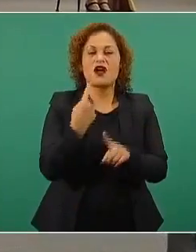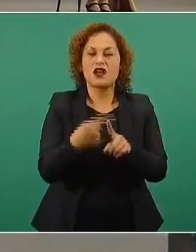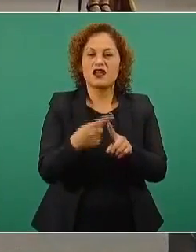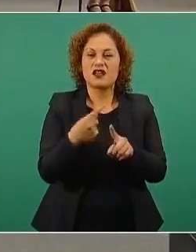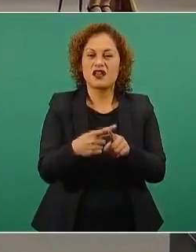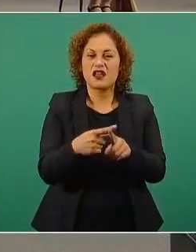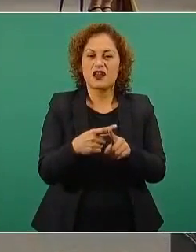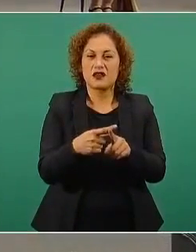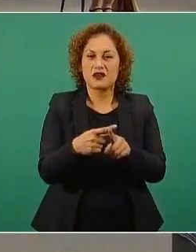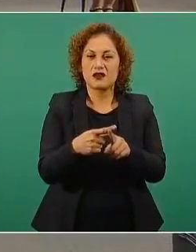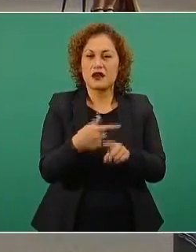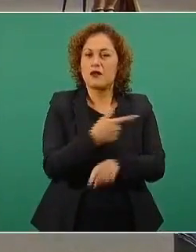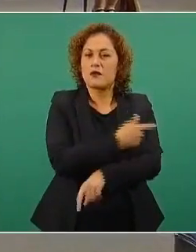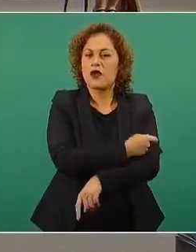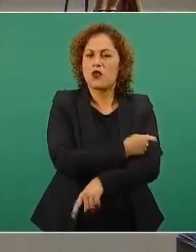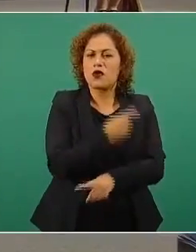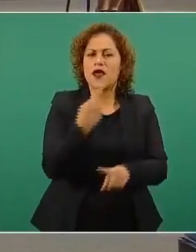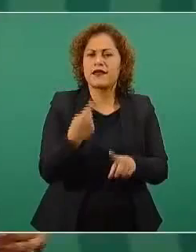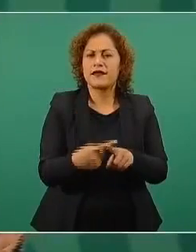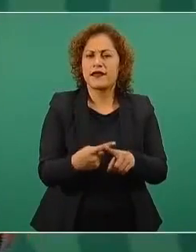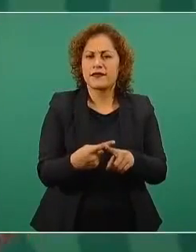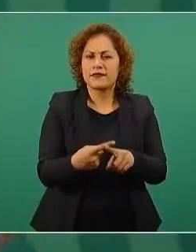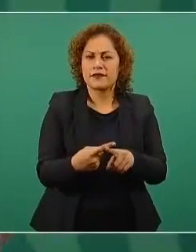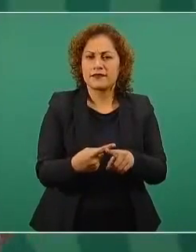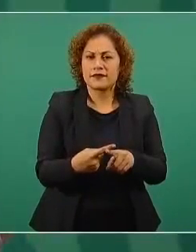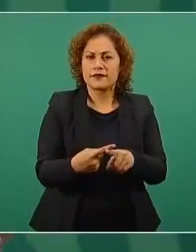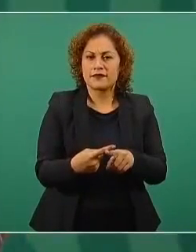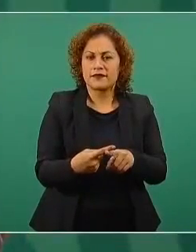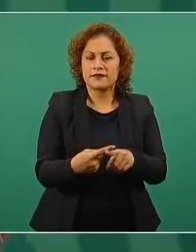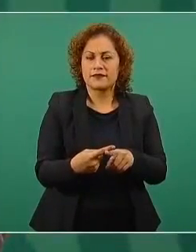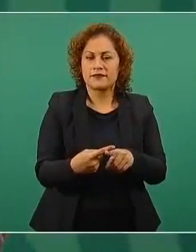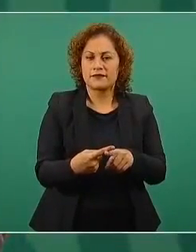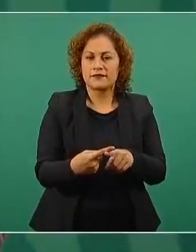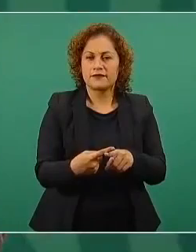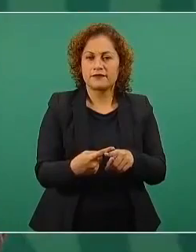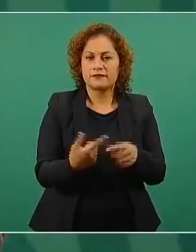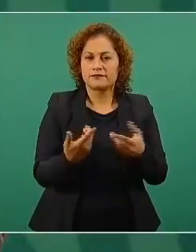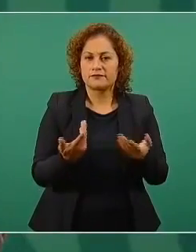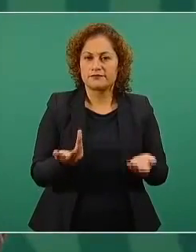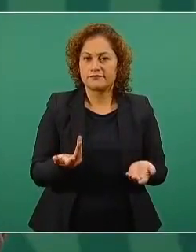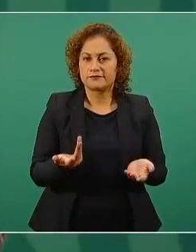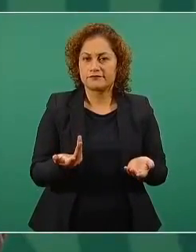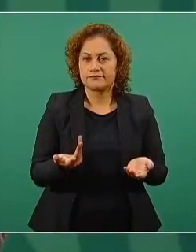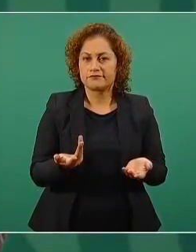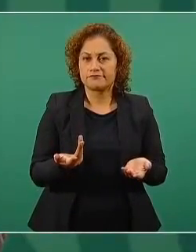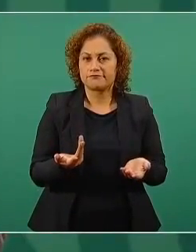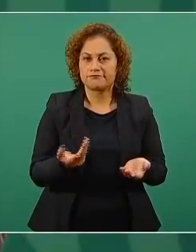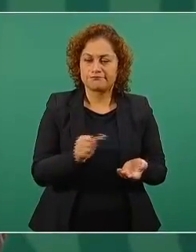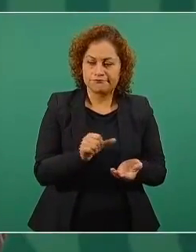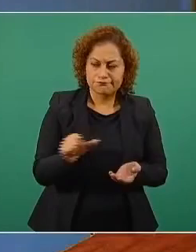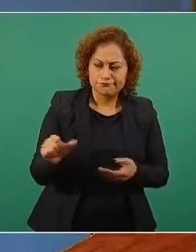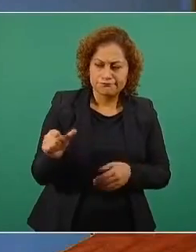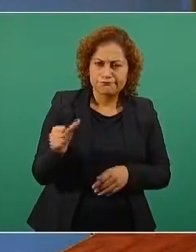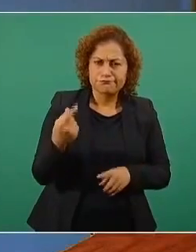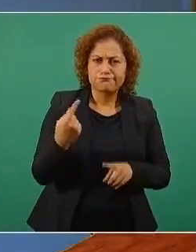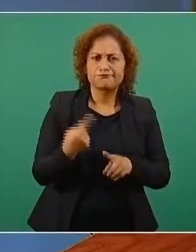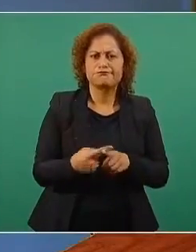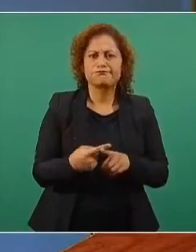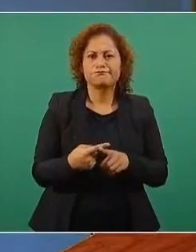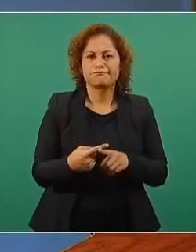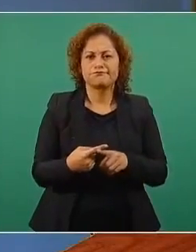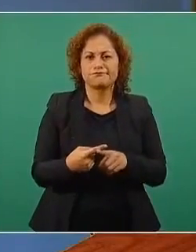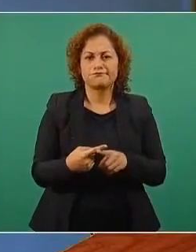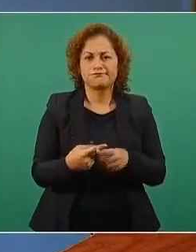iban a vacunar, aquí